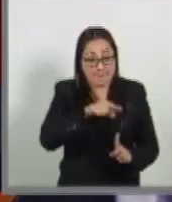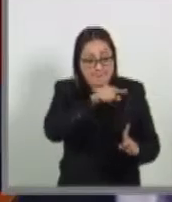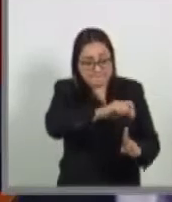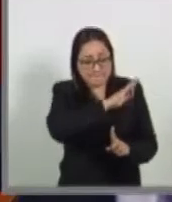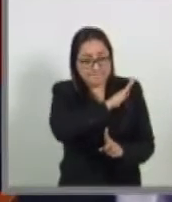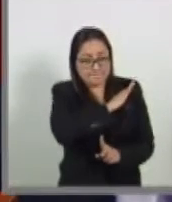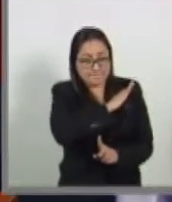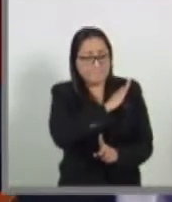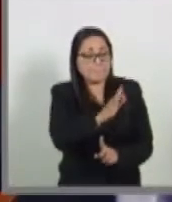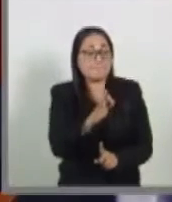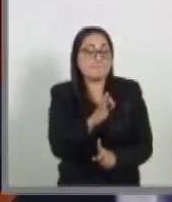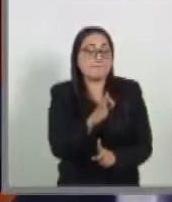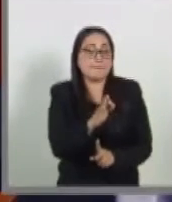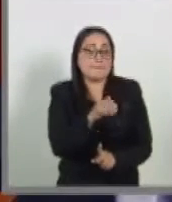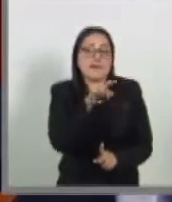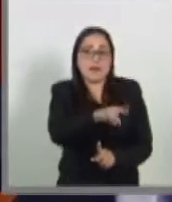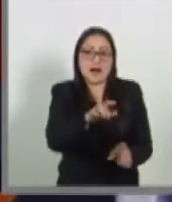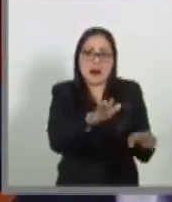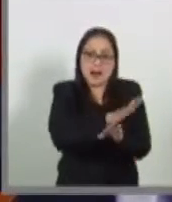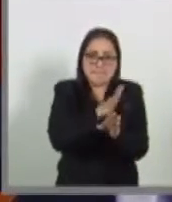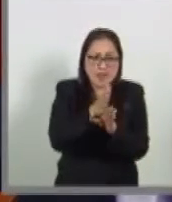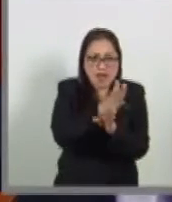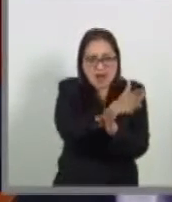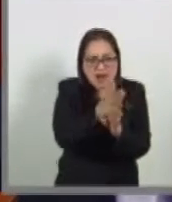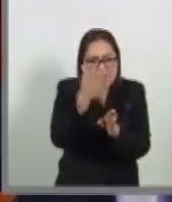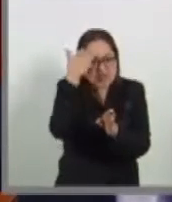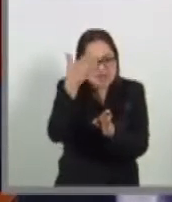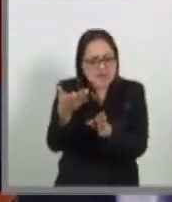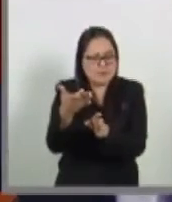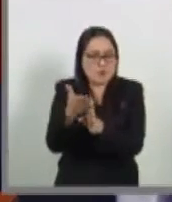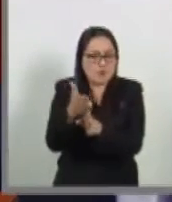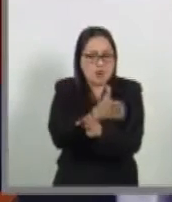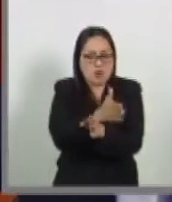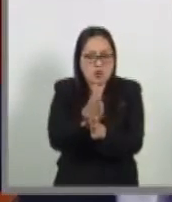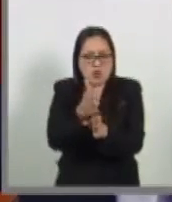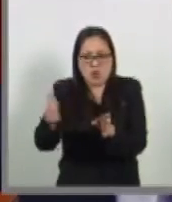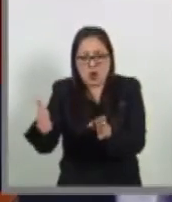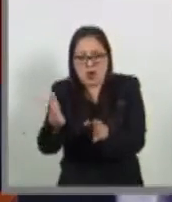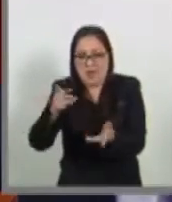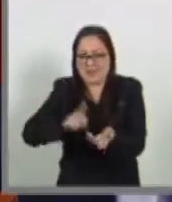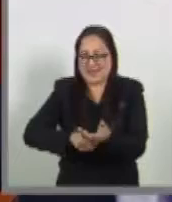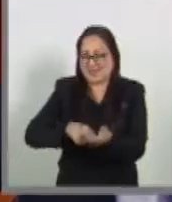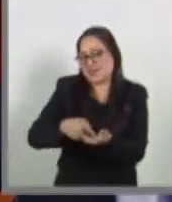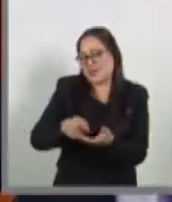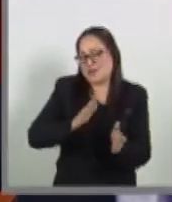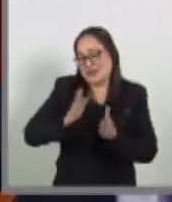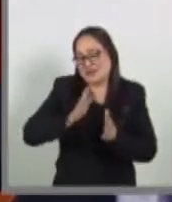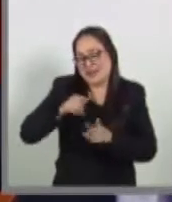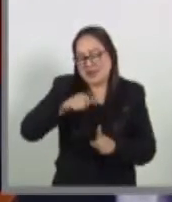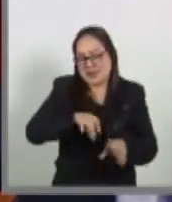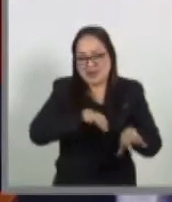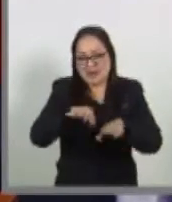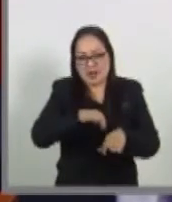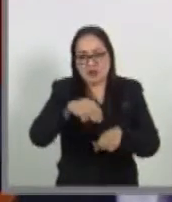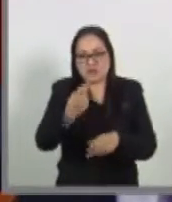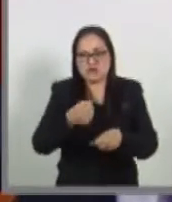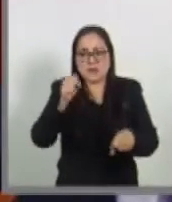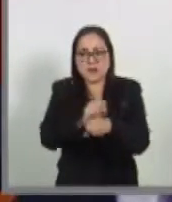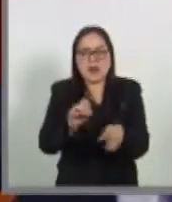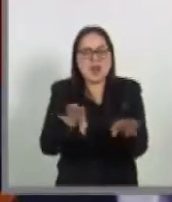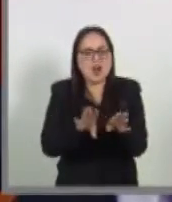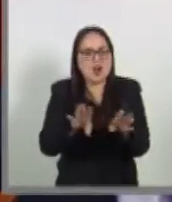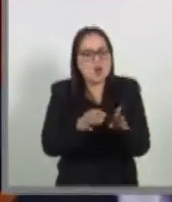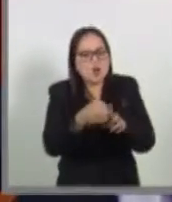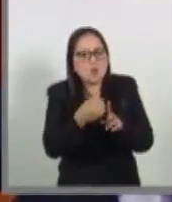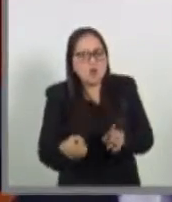esta posibilidad de poder modificar el caso de las mujeres al servicio de las Fuerzas Armadas sus semanas, de acuerdo a su circunstancia